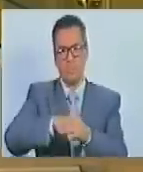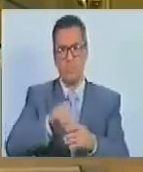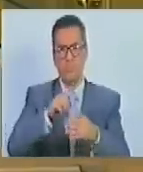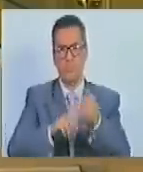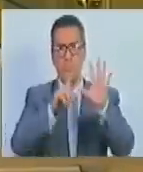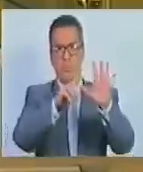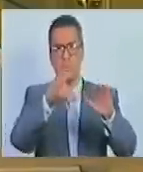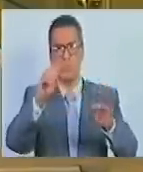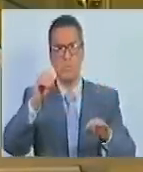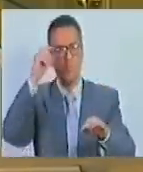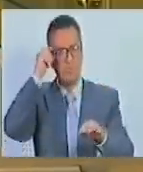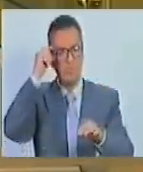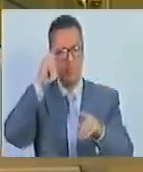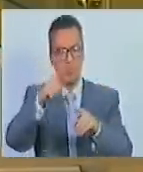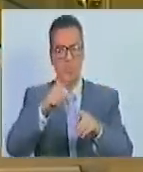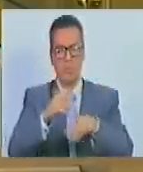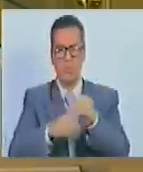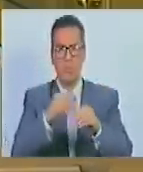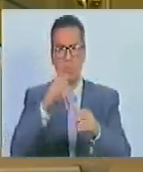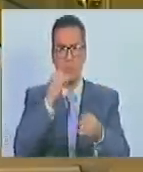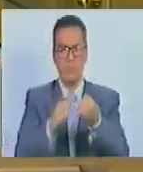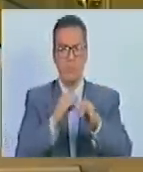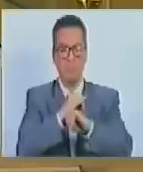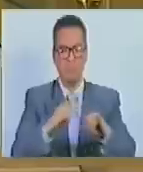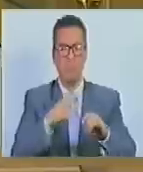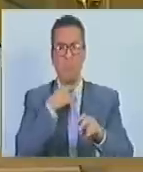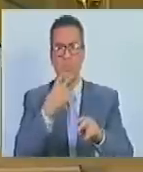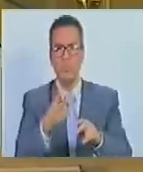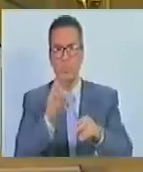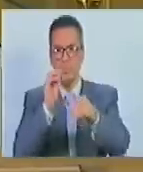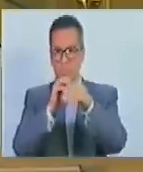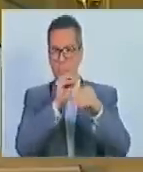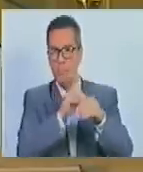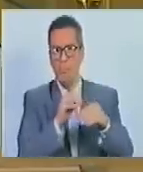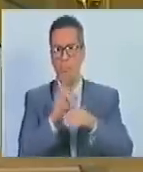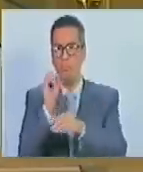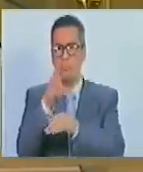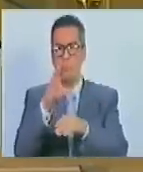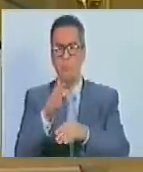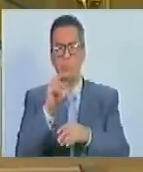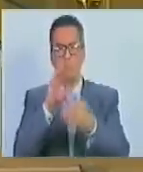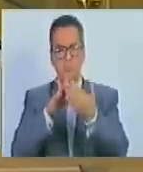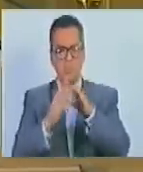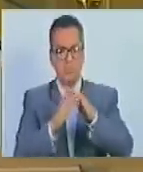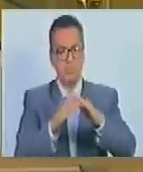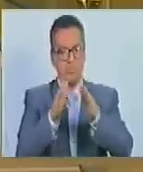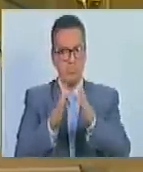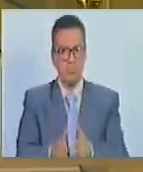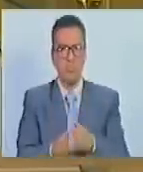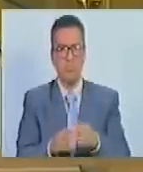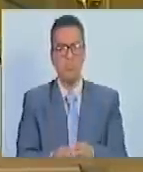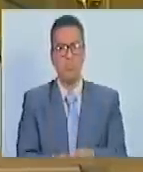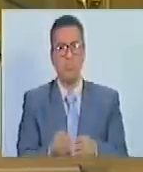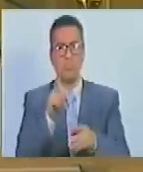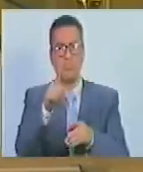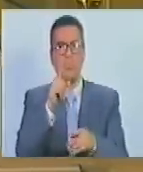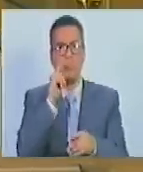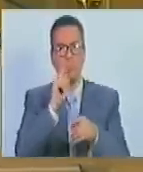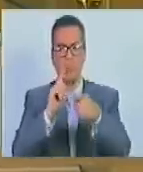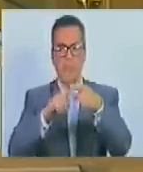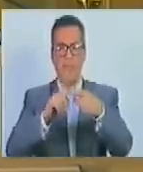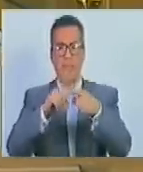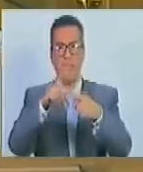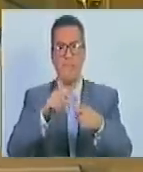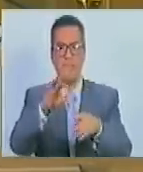60 días de anticipación al vencimiento de las vocerías, convocará a la Asamblea de Ciudadanas y Ciudadanos con el fin de... Uno,